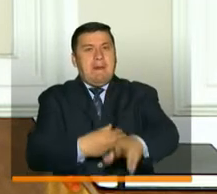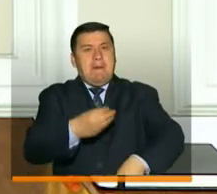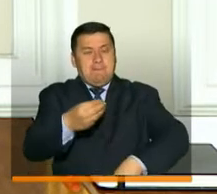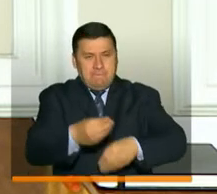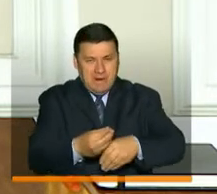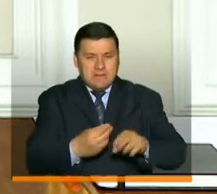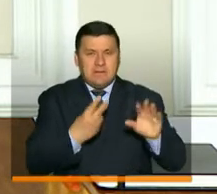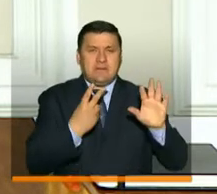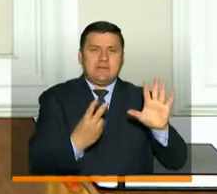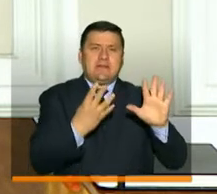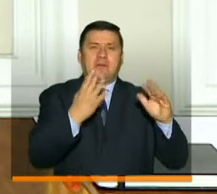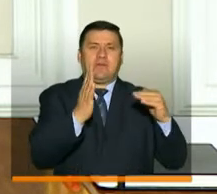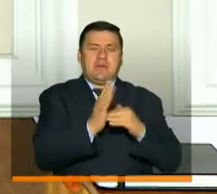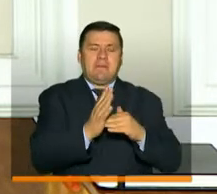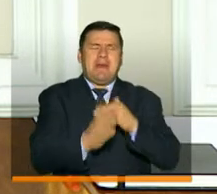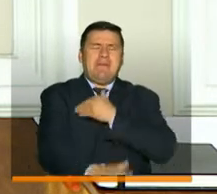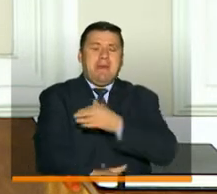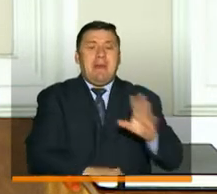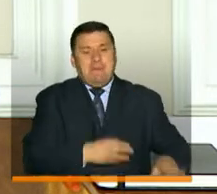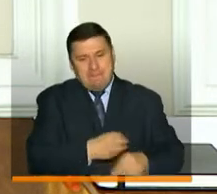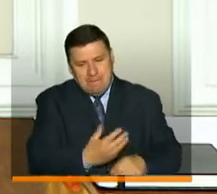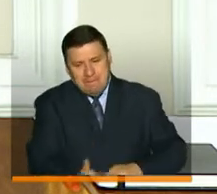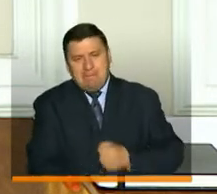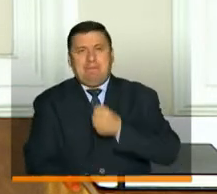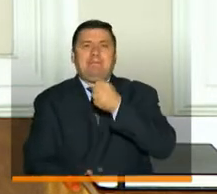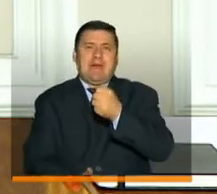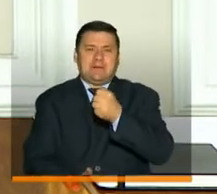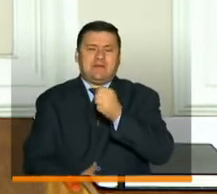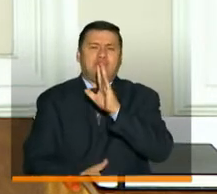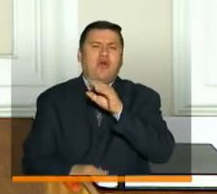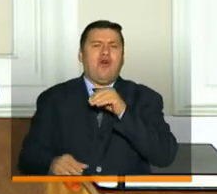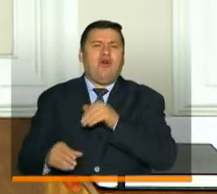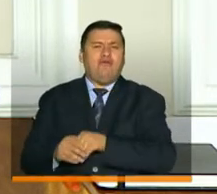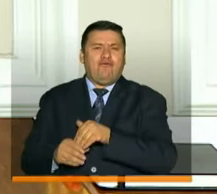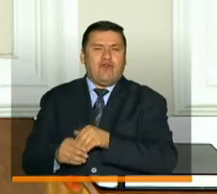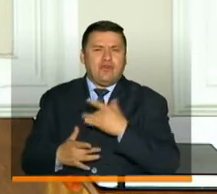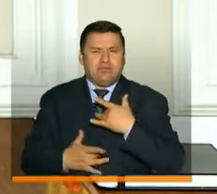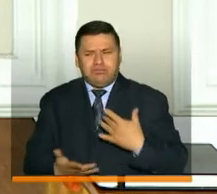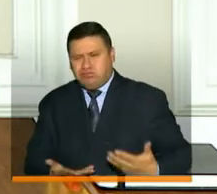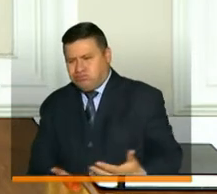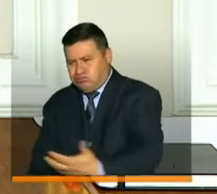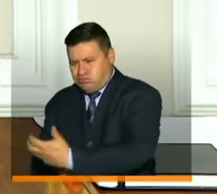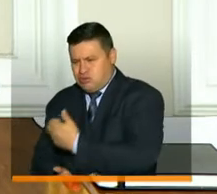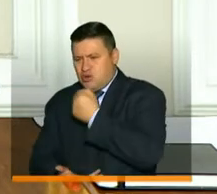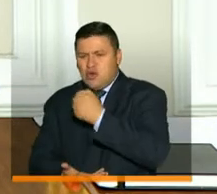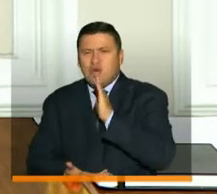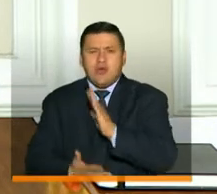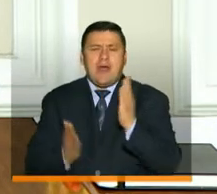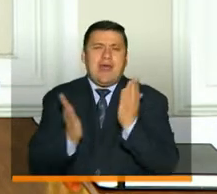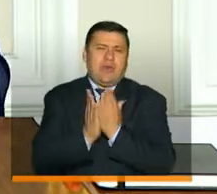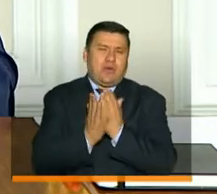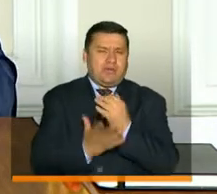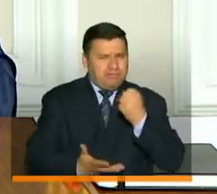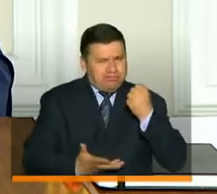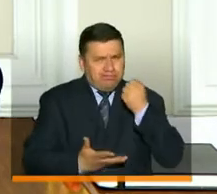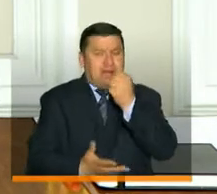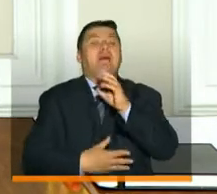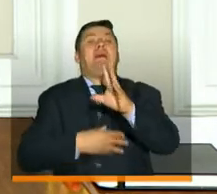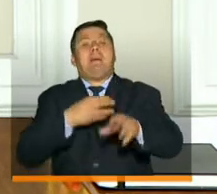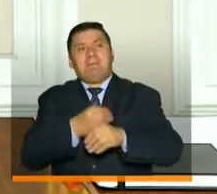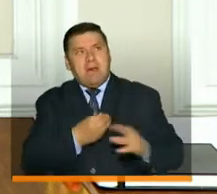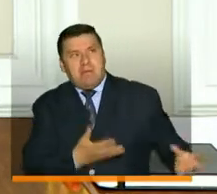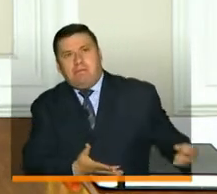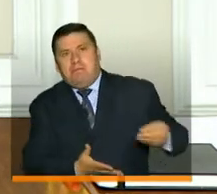cerca de 74 mil millones de pesos, un poco más, del Fondo de Solidaridad Educativa. Y en adición también otros